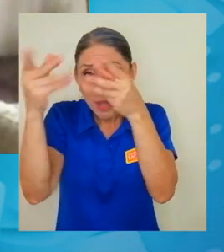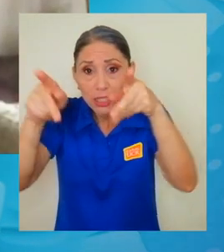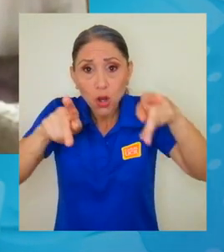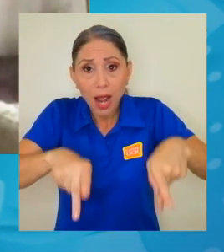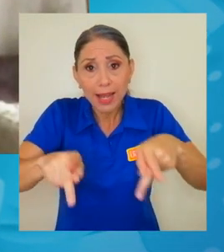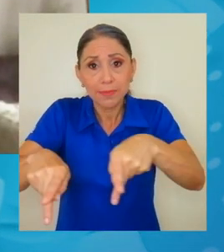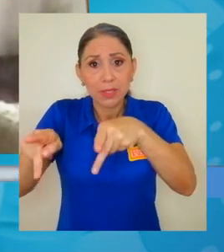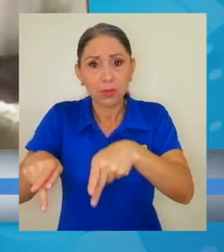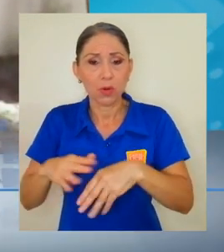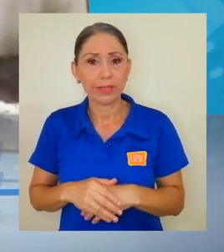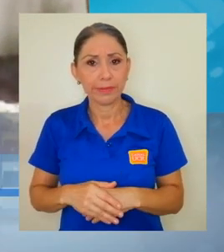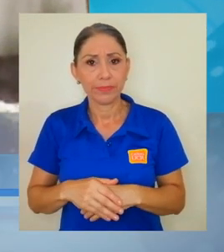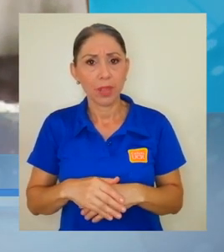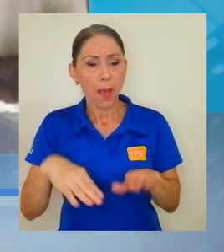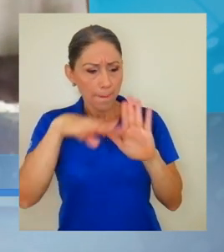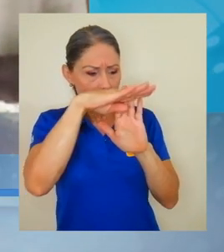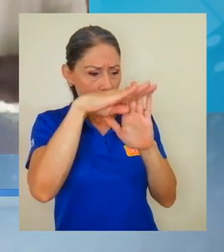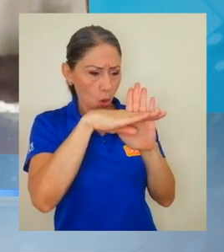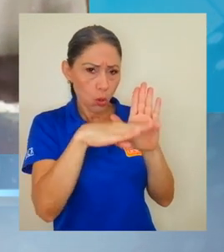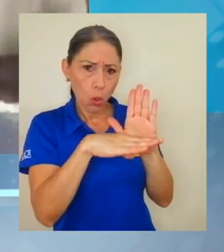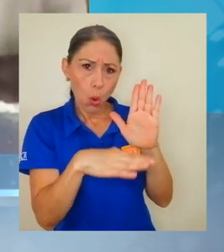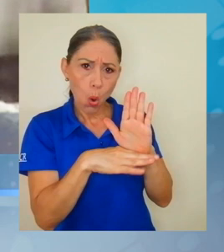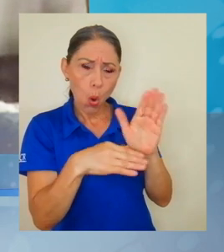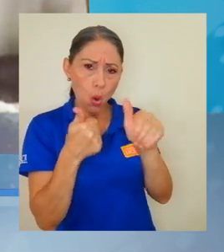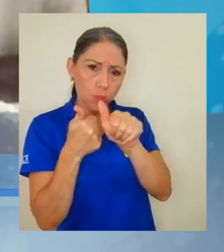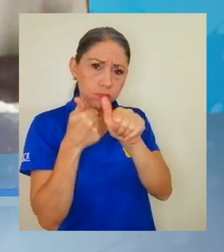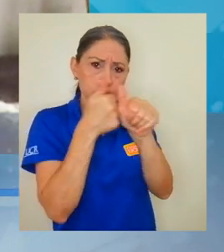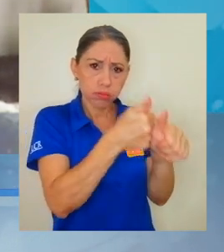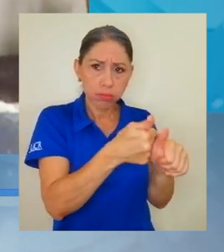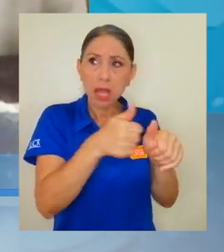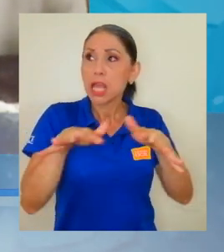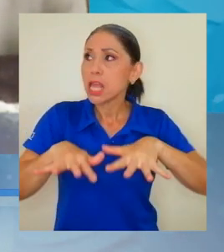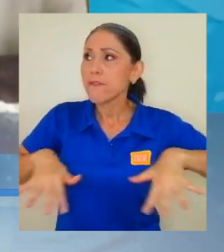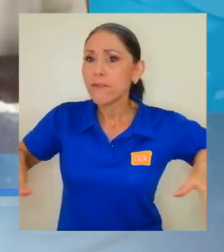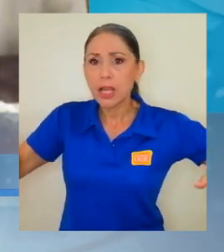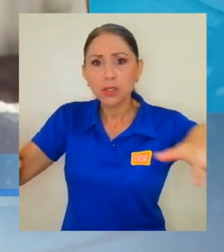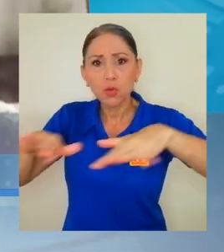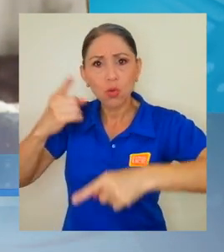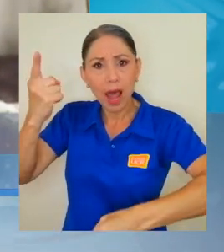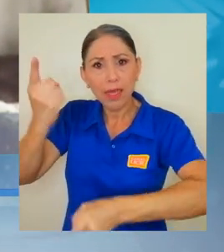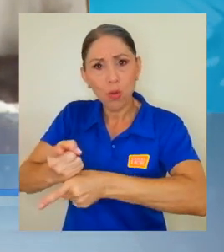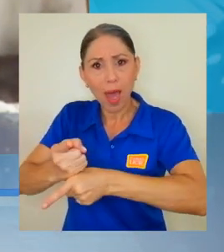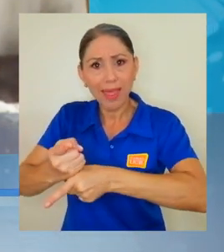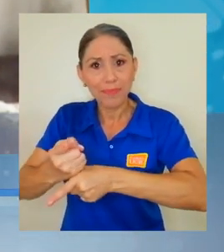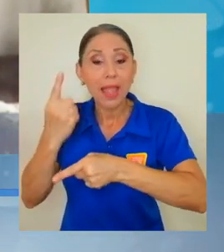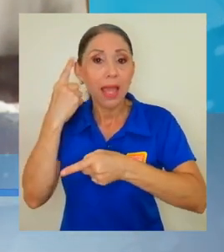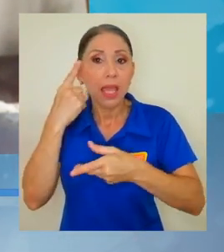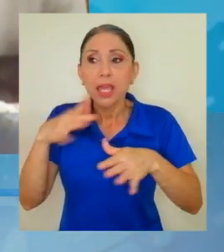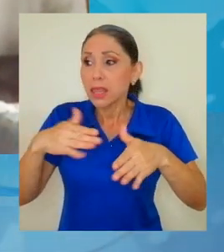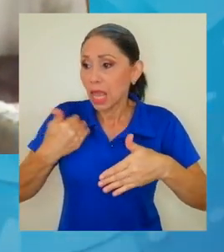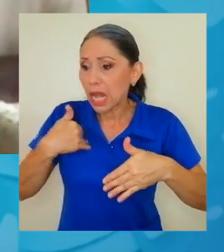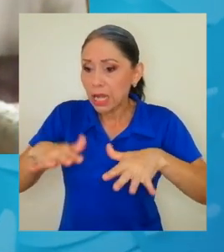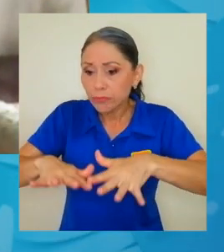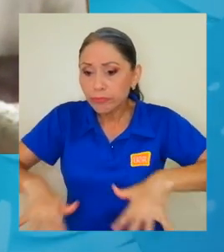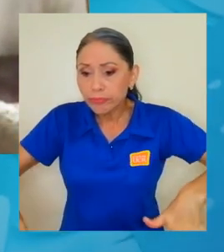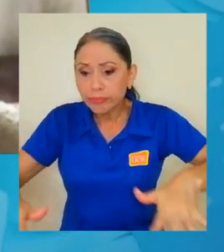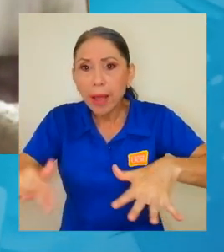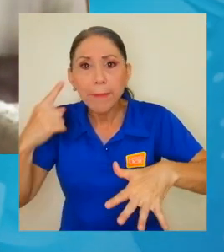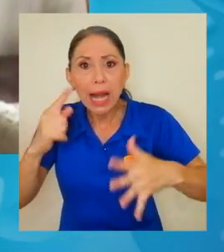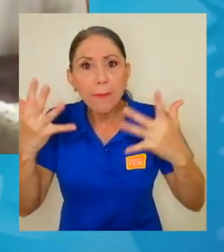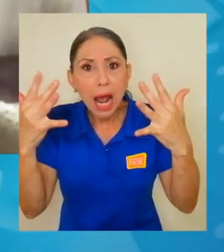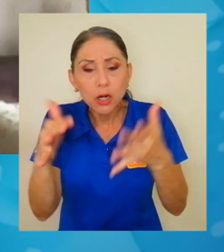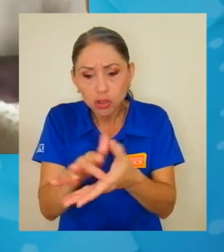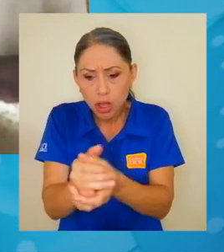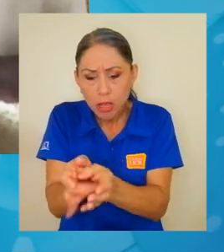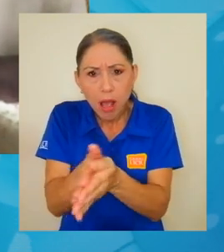la parte de protocolo y es digamos infraestructura adecuada para lo que es desinfección y limpieza de manos, la